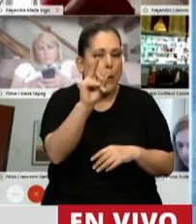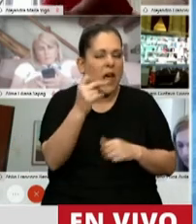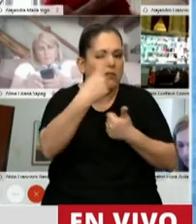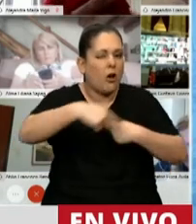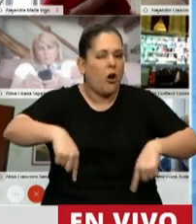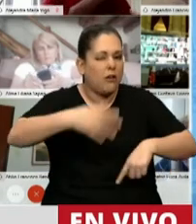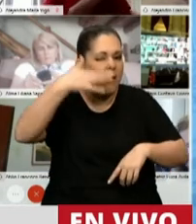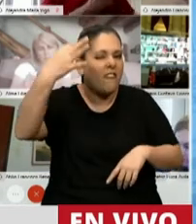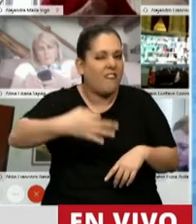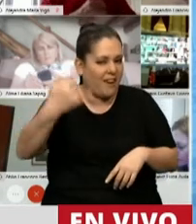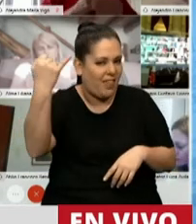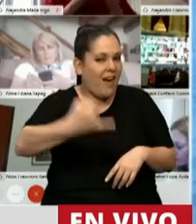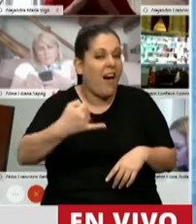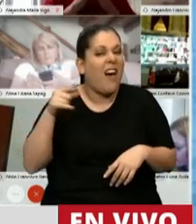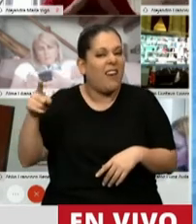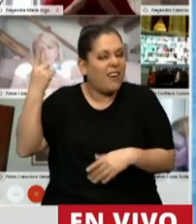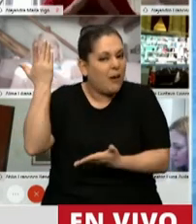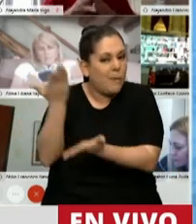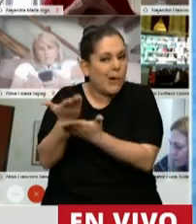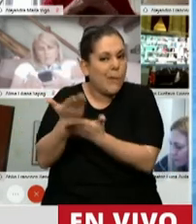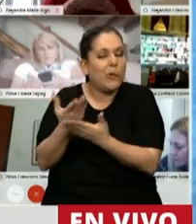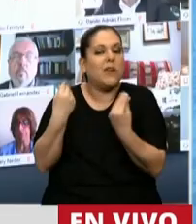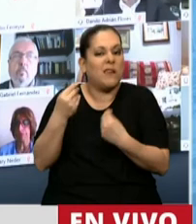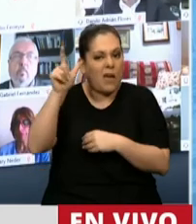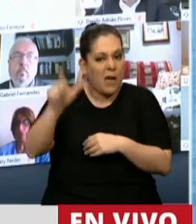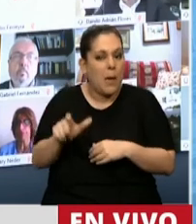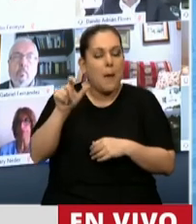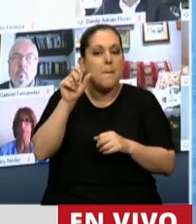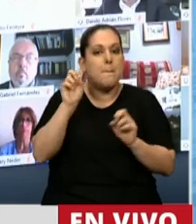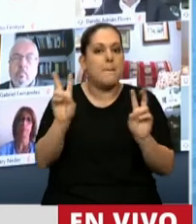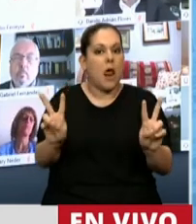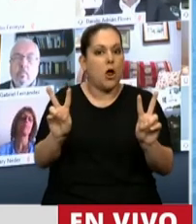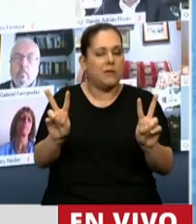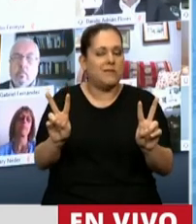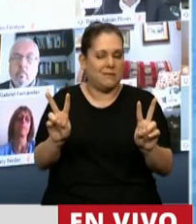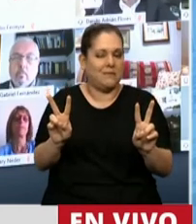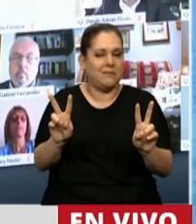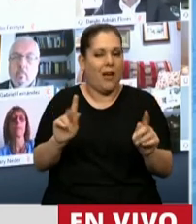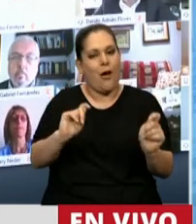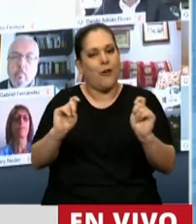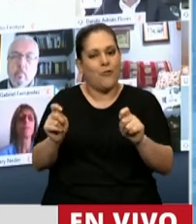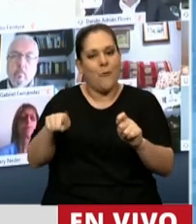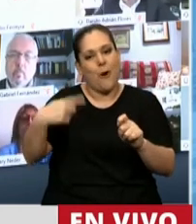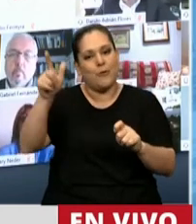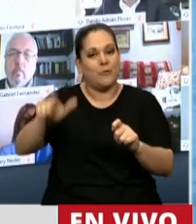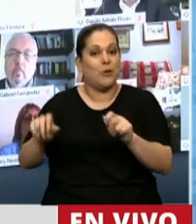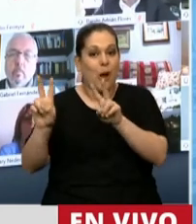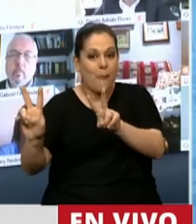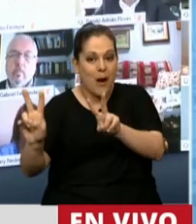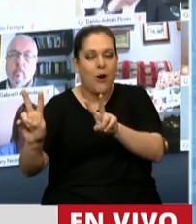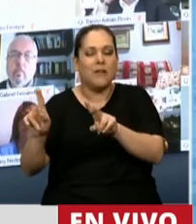y proponer que en vez de que para un peronista no hay nada mejor que otro peronista, decir